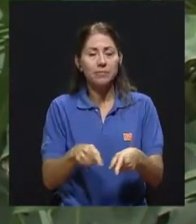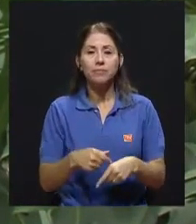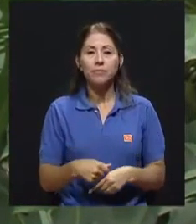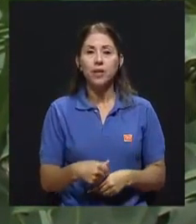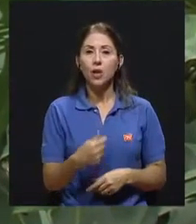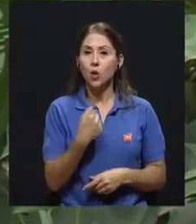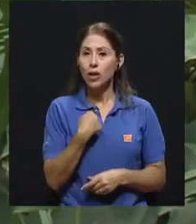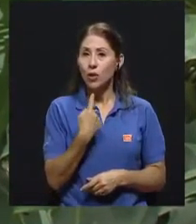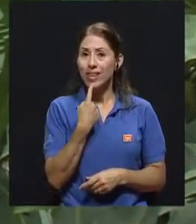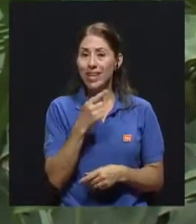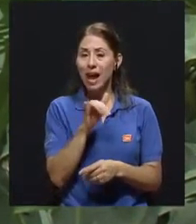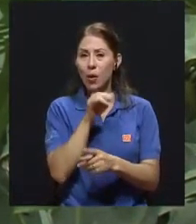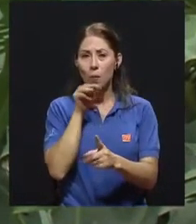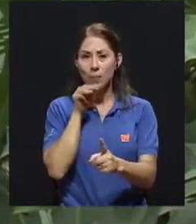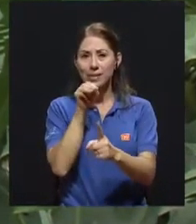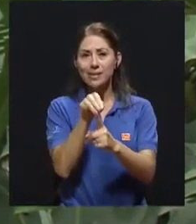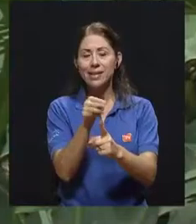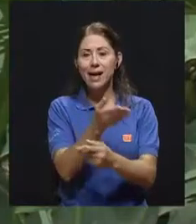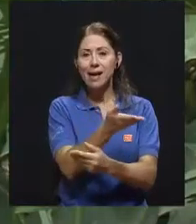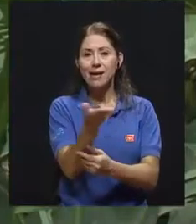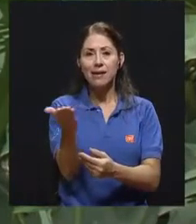como un mensaje central es